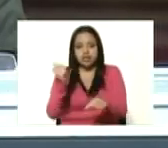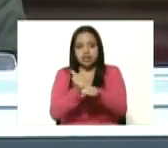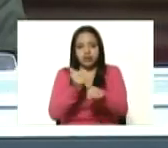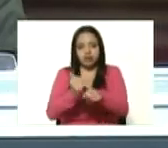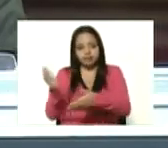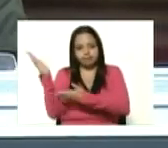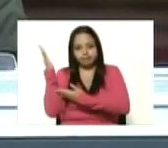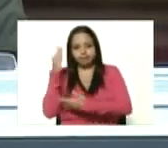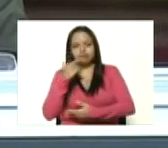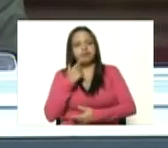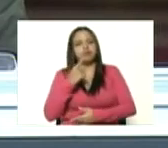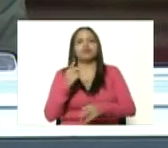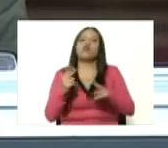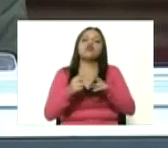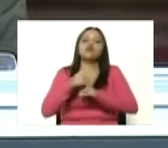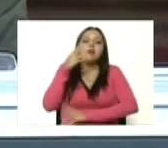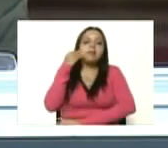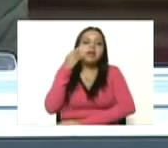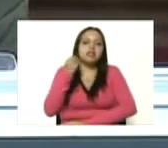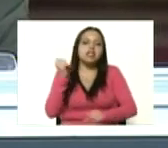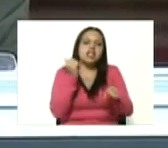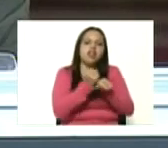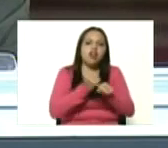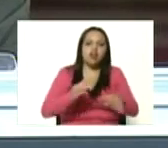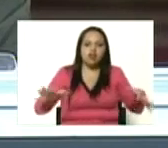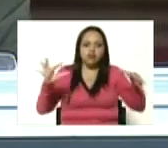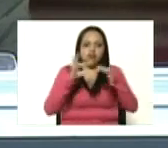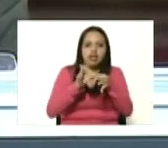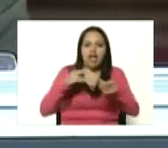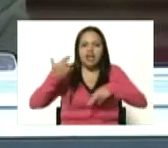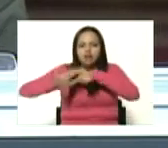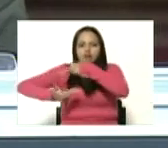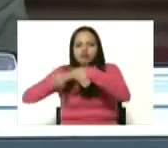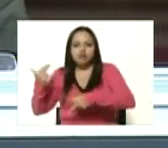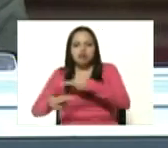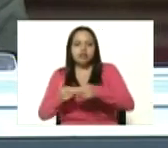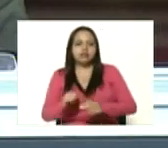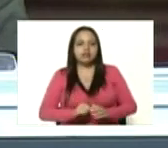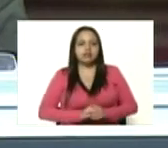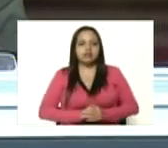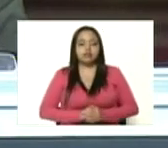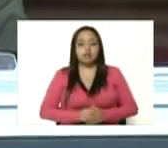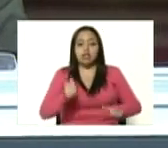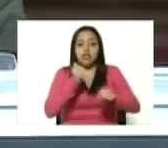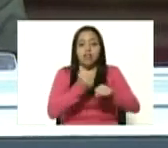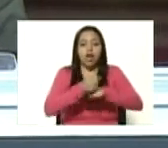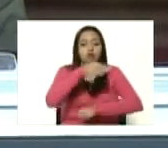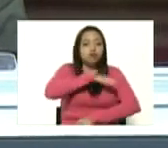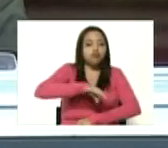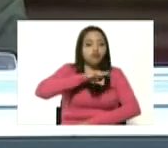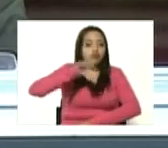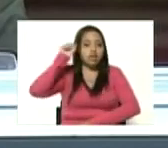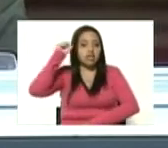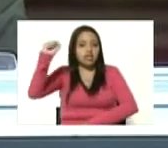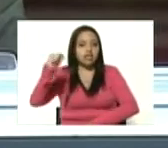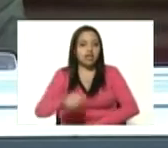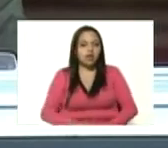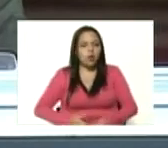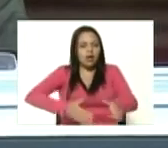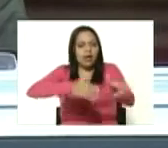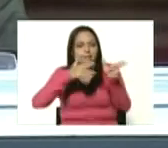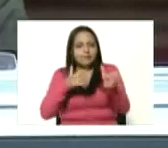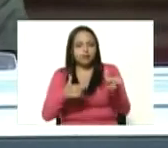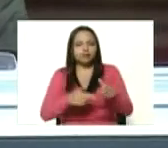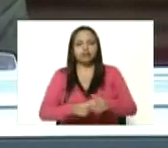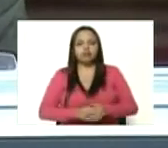clase obrera clasista y revolucionaria clase obrera socialista con las armas en la